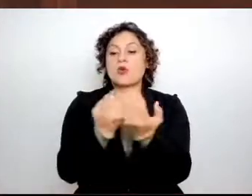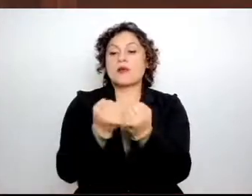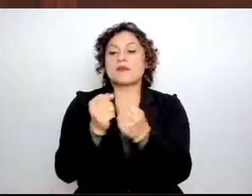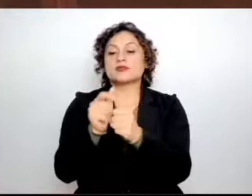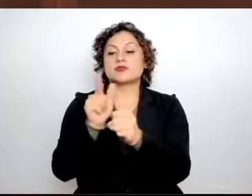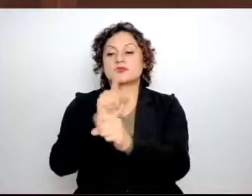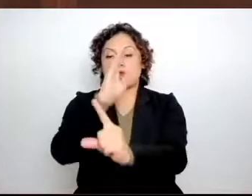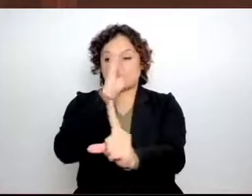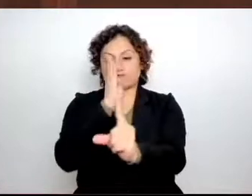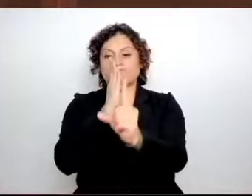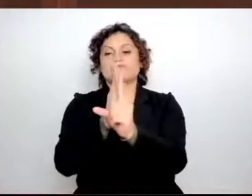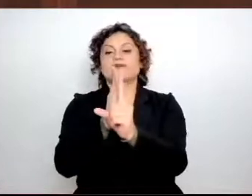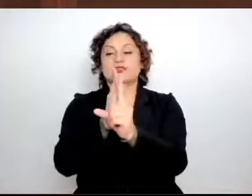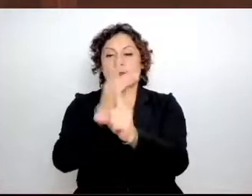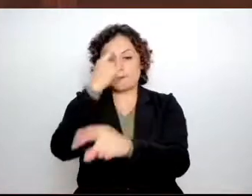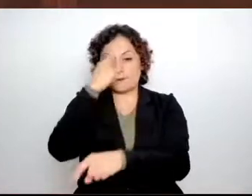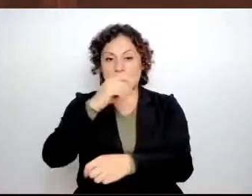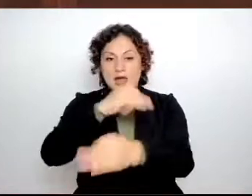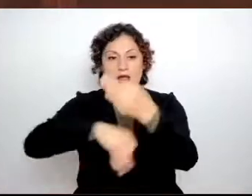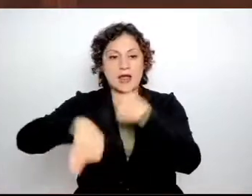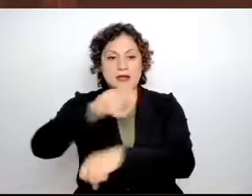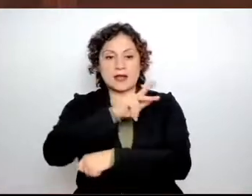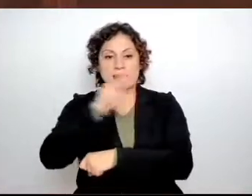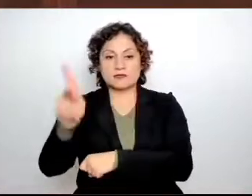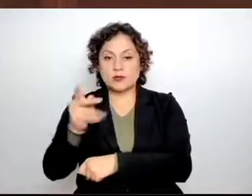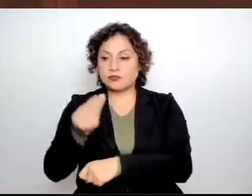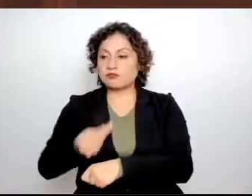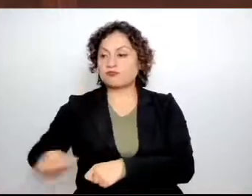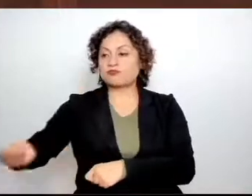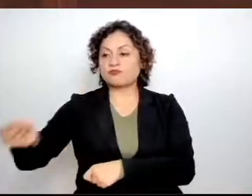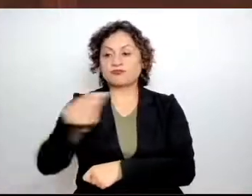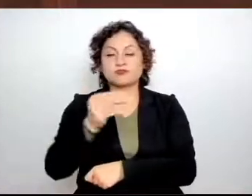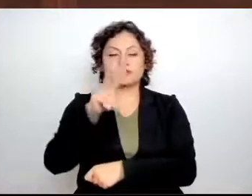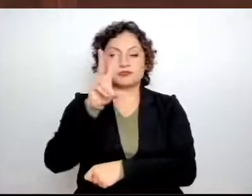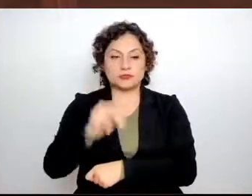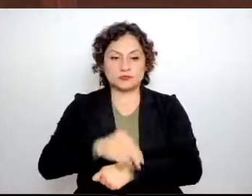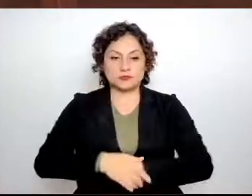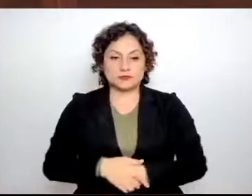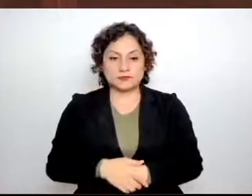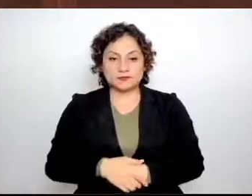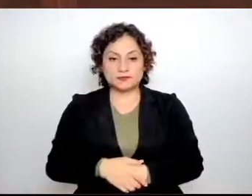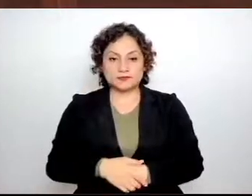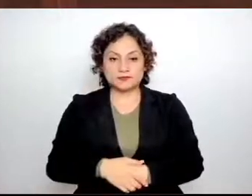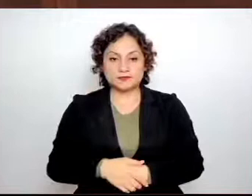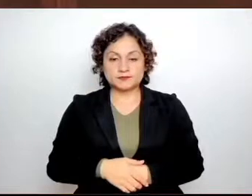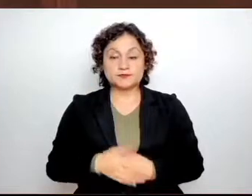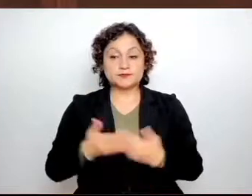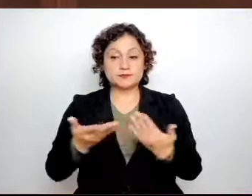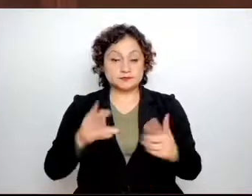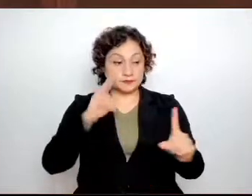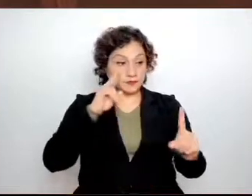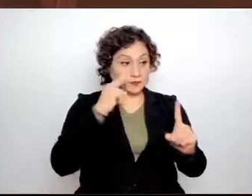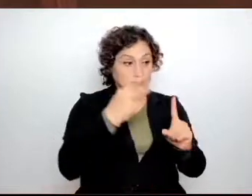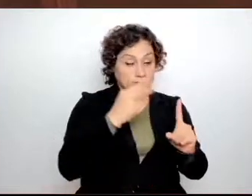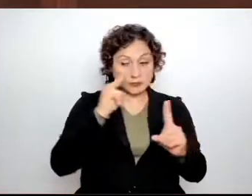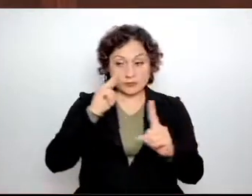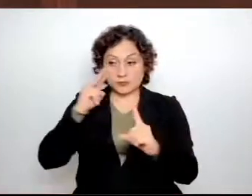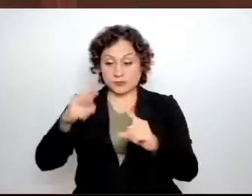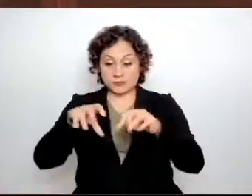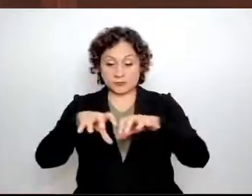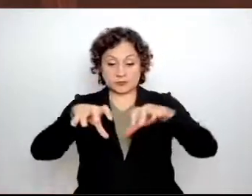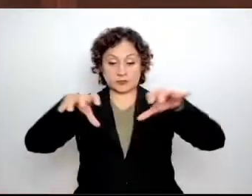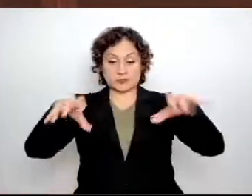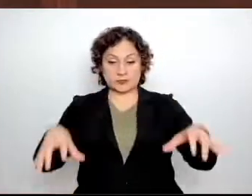universales, sin intermediarios. La diferencia entre una visión y otra es